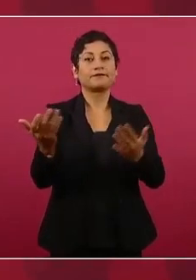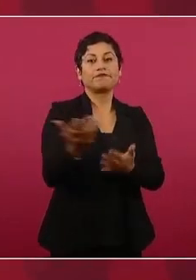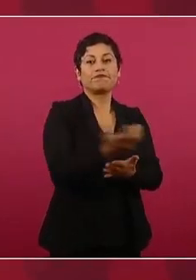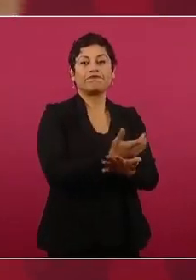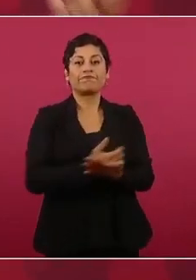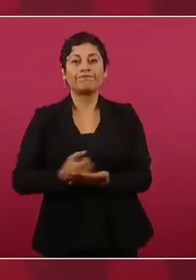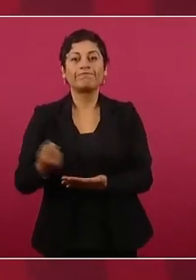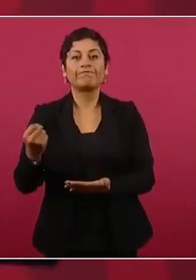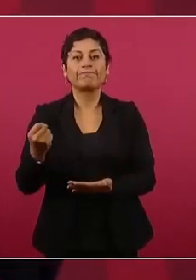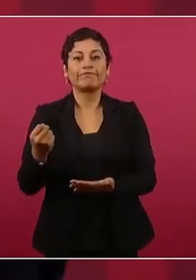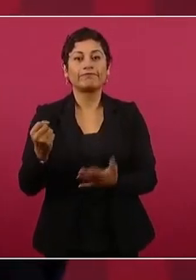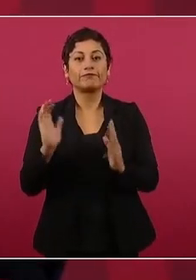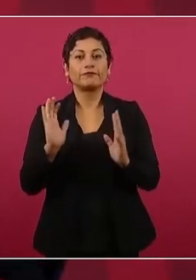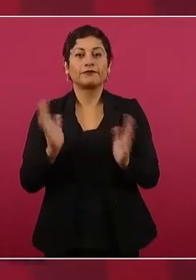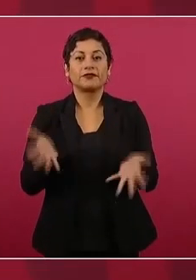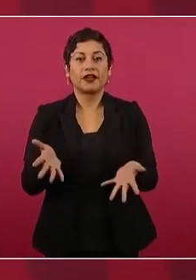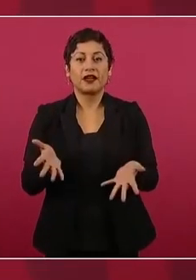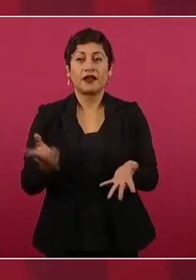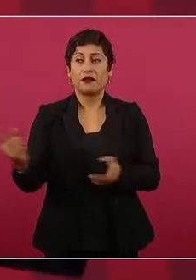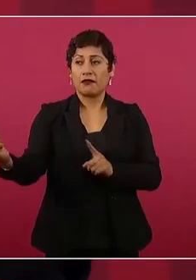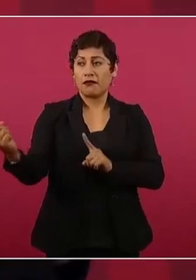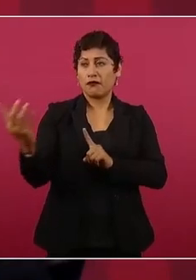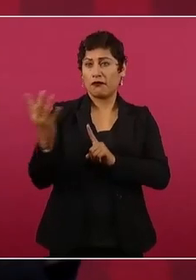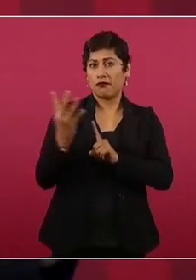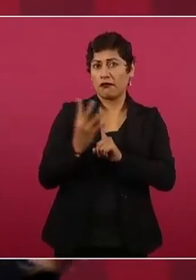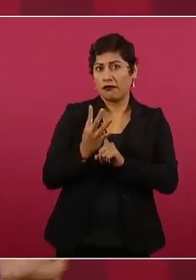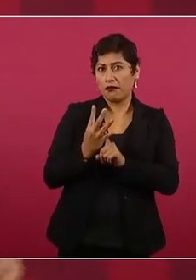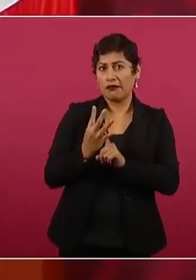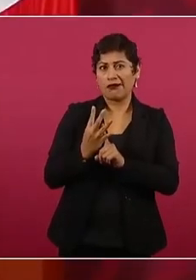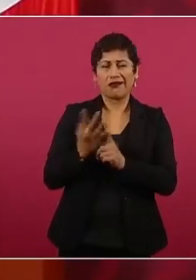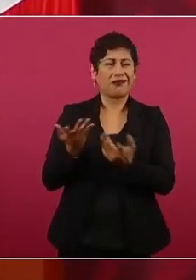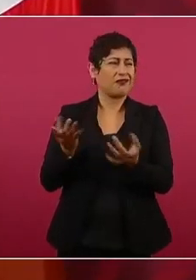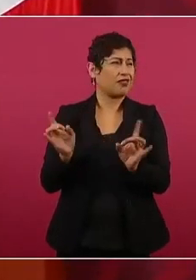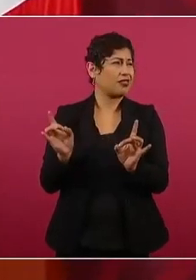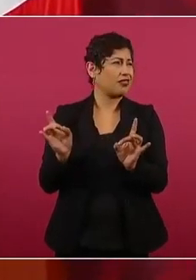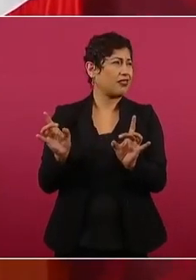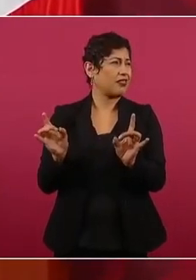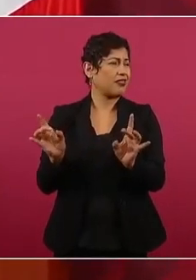ya hasta les molesta que la gente les hable.